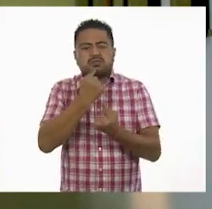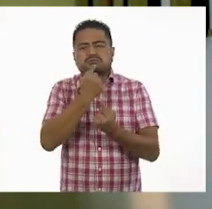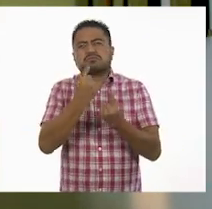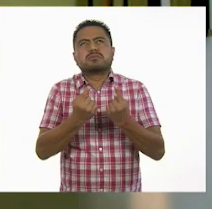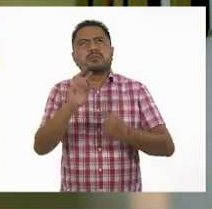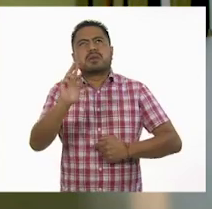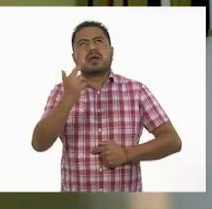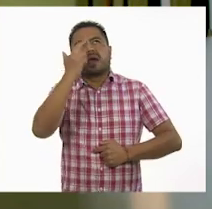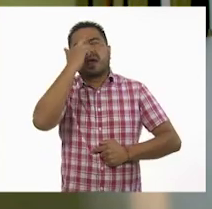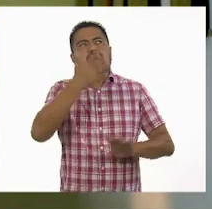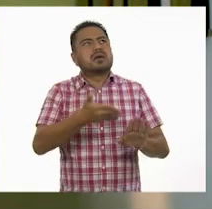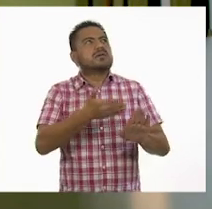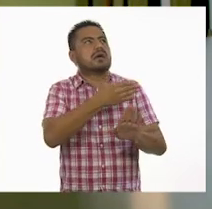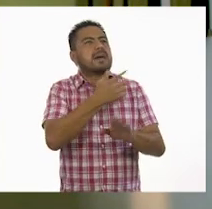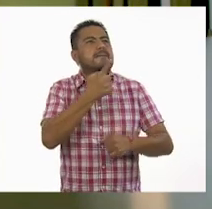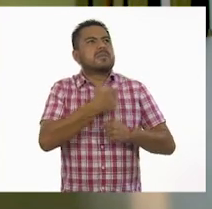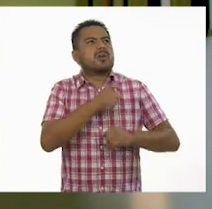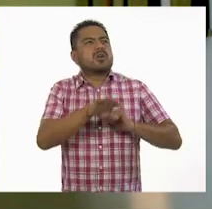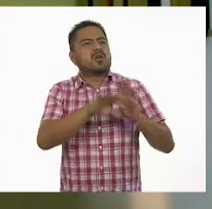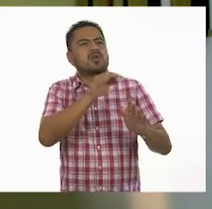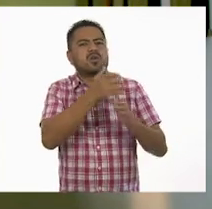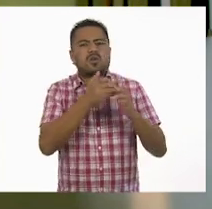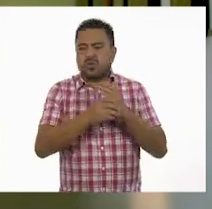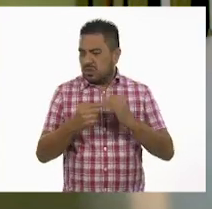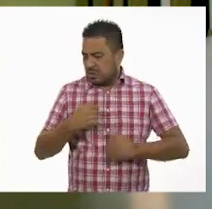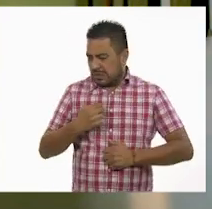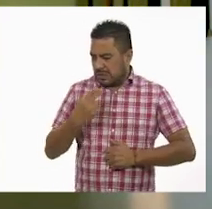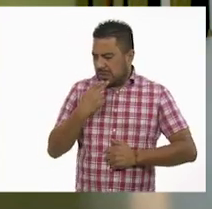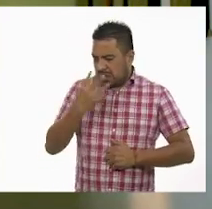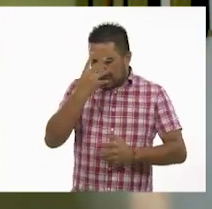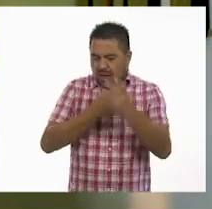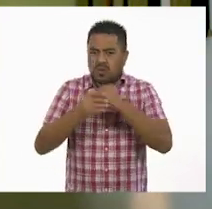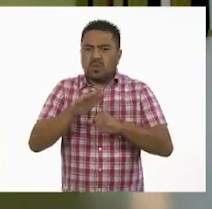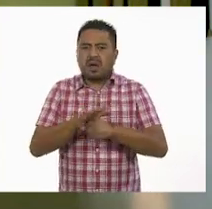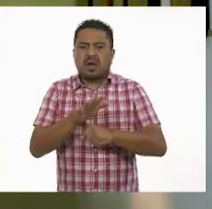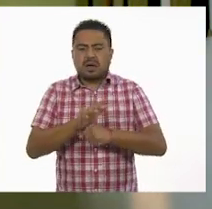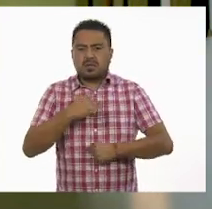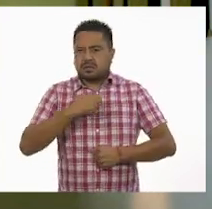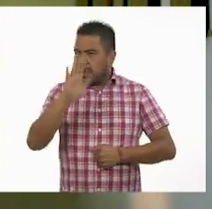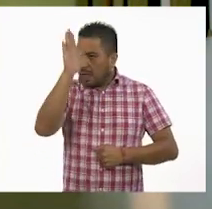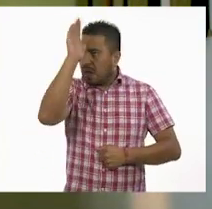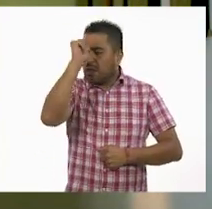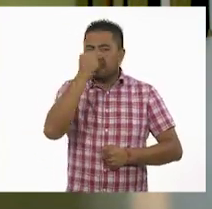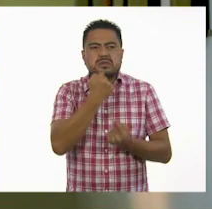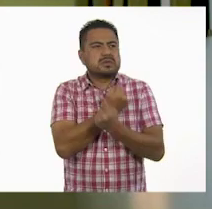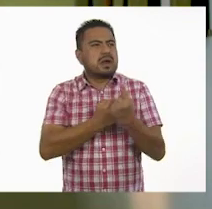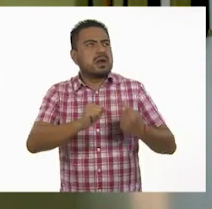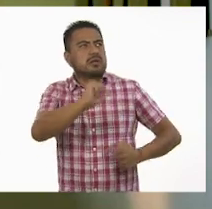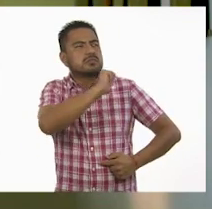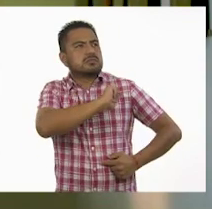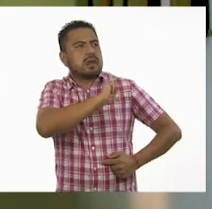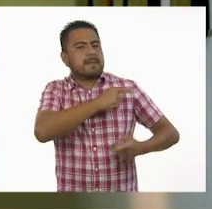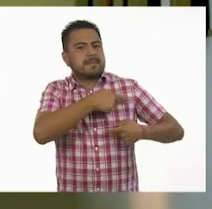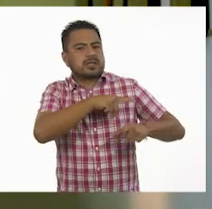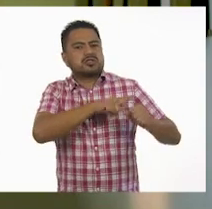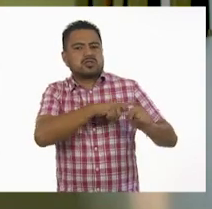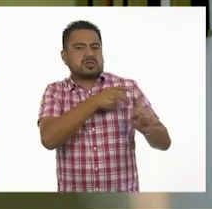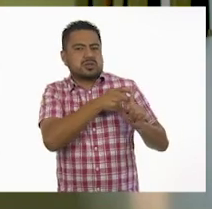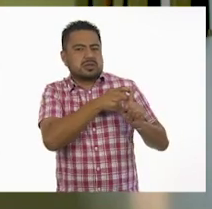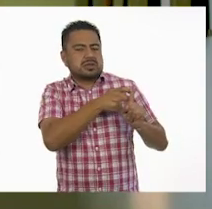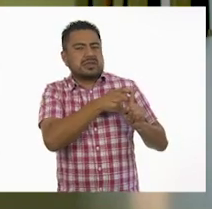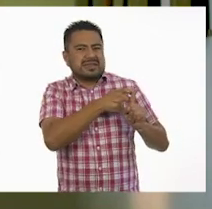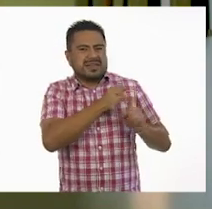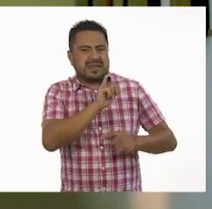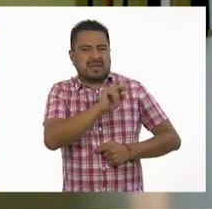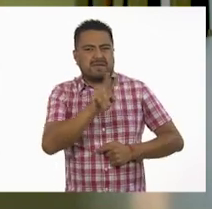Dije, ¿cuál fue el primer instrumento que utilicé o que aprendí y que me recuerda a esta infancia con este personaje de Iván?